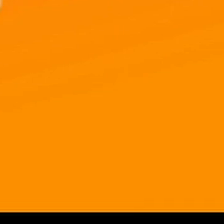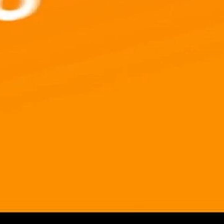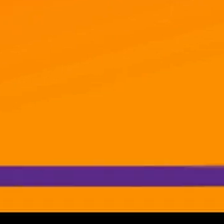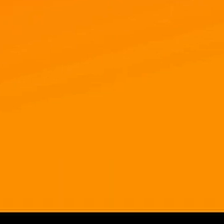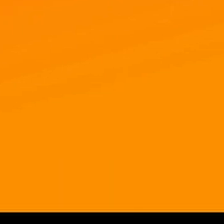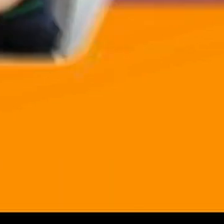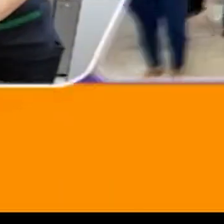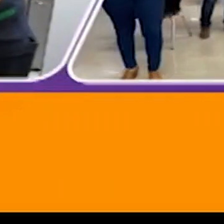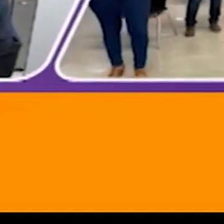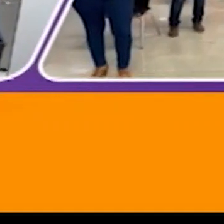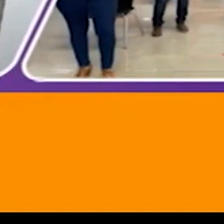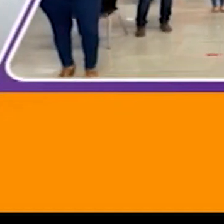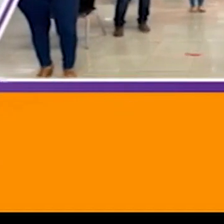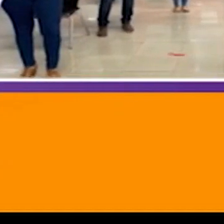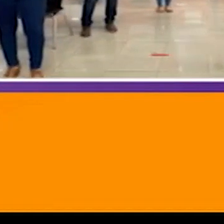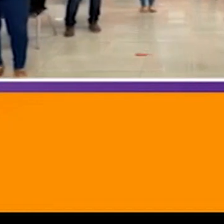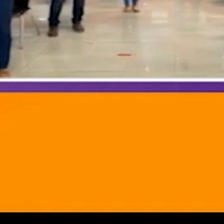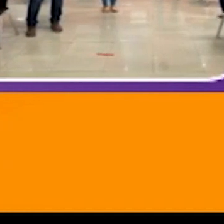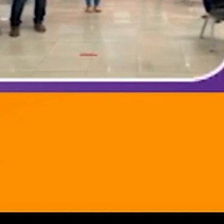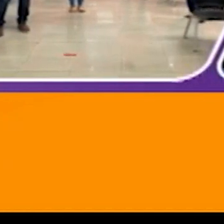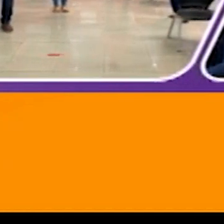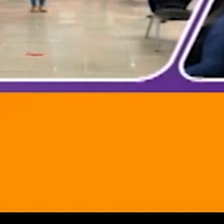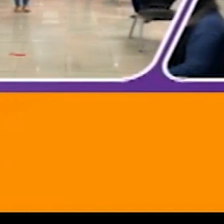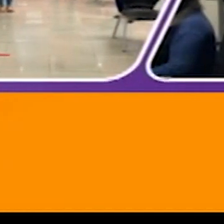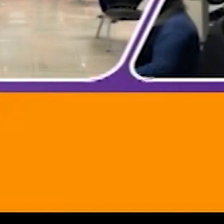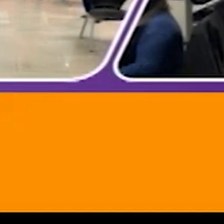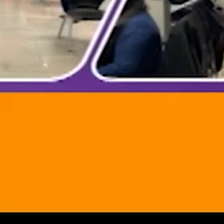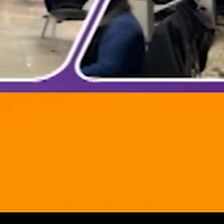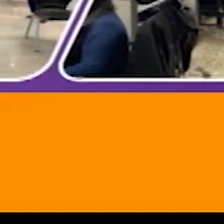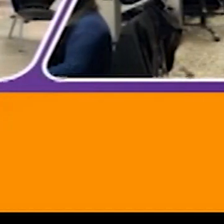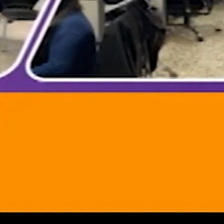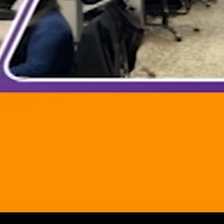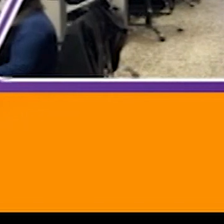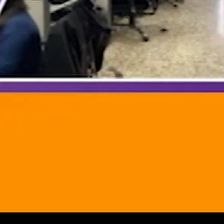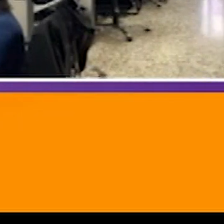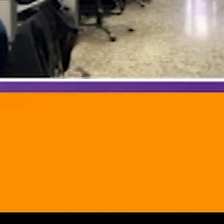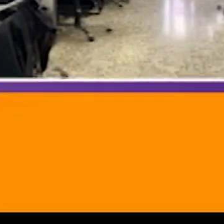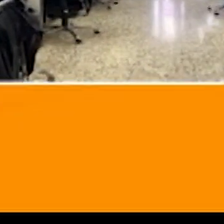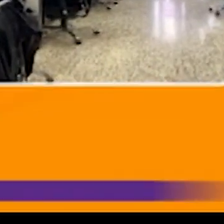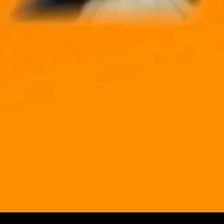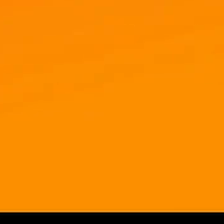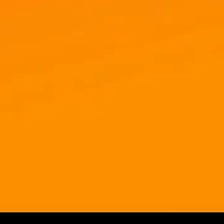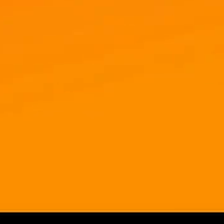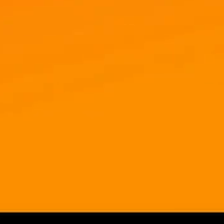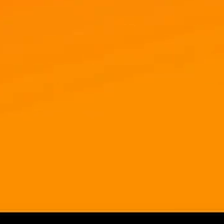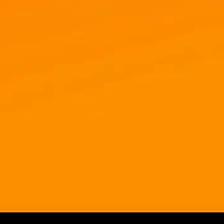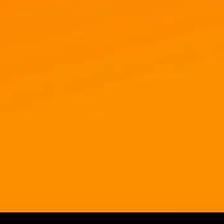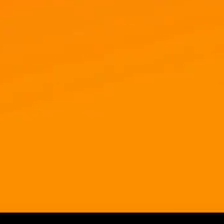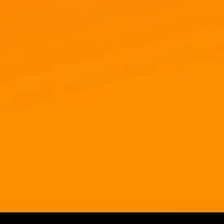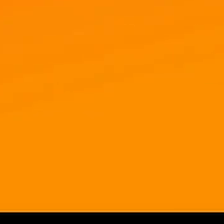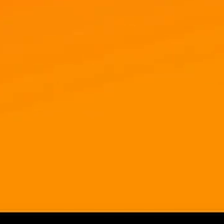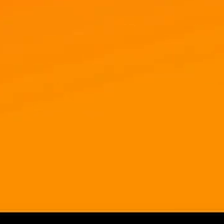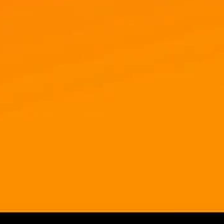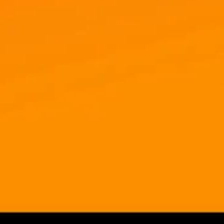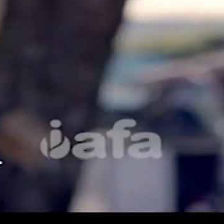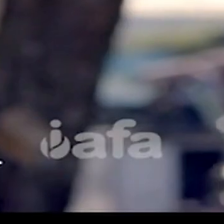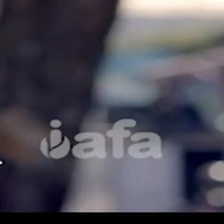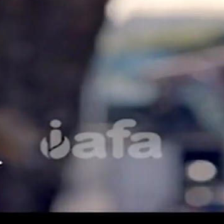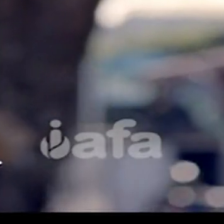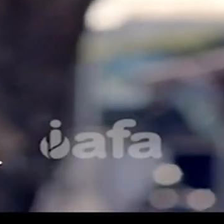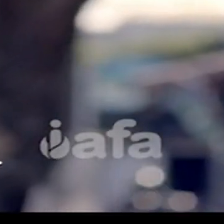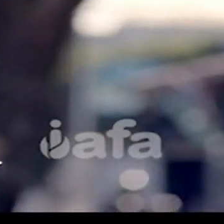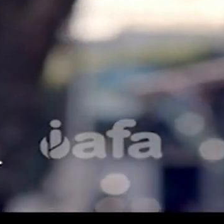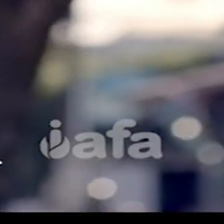bancarizados. Continuaremos trabajando por el bienestar de todas las personas trabajadoras. Banco Popular y de Desarrollo Comunal.